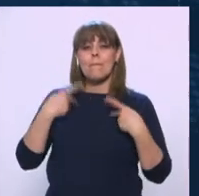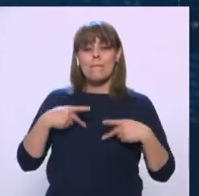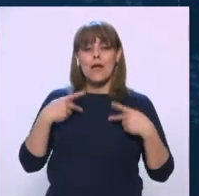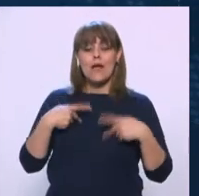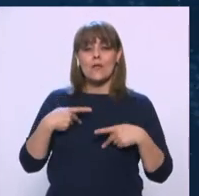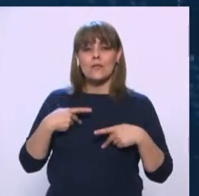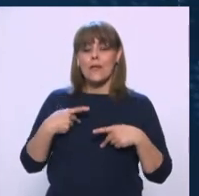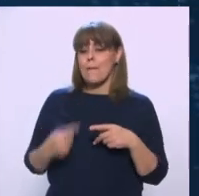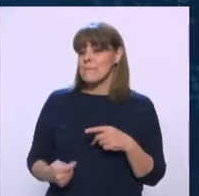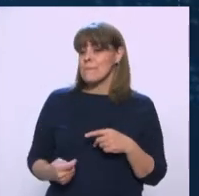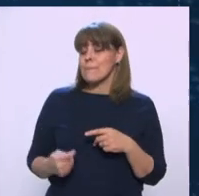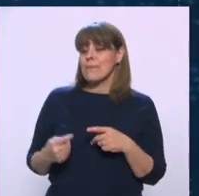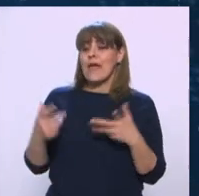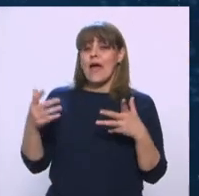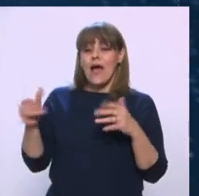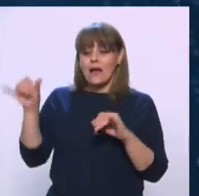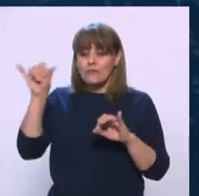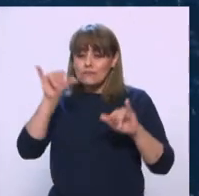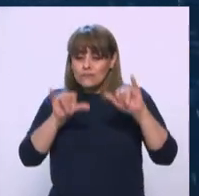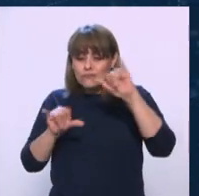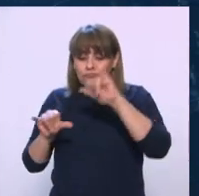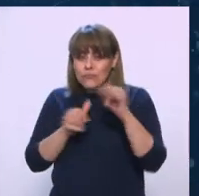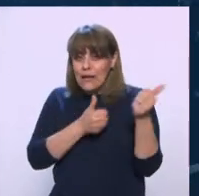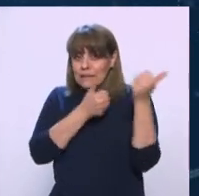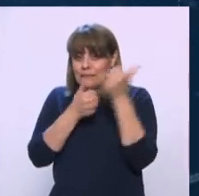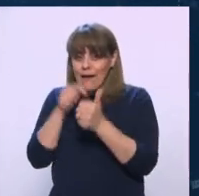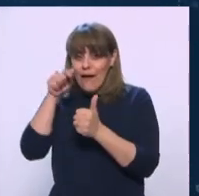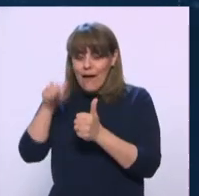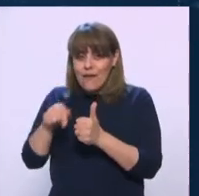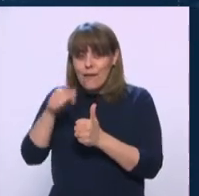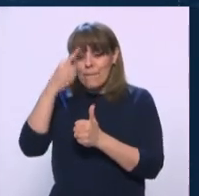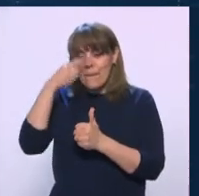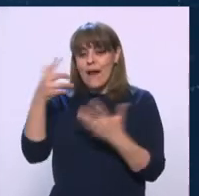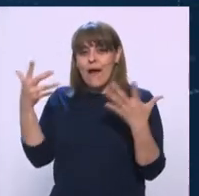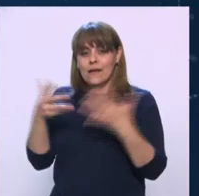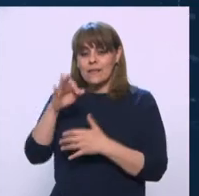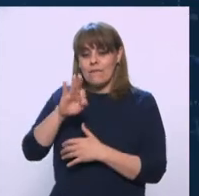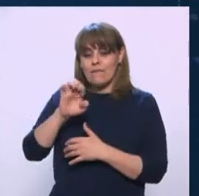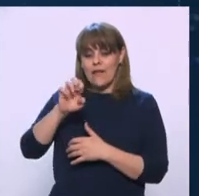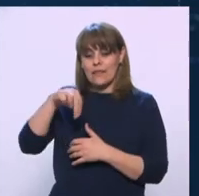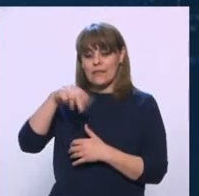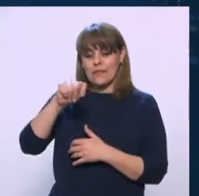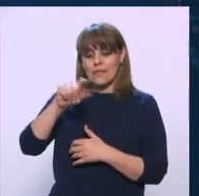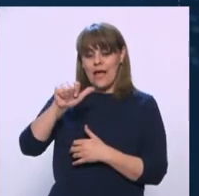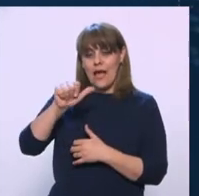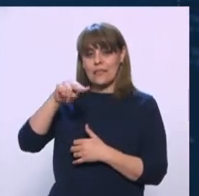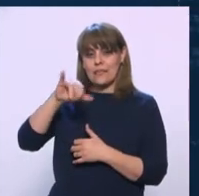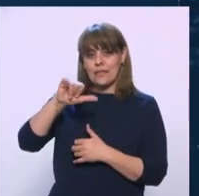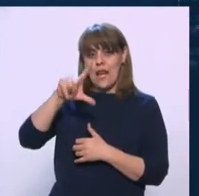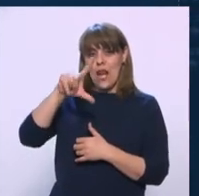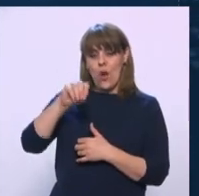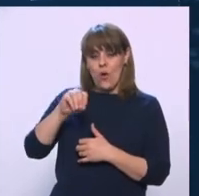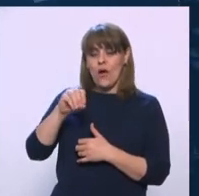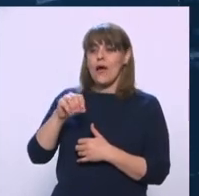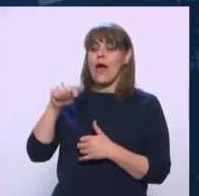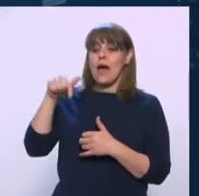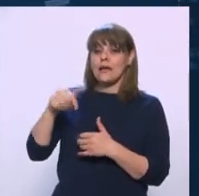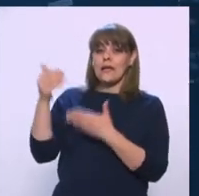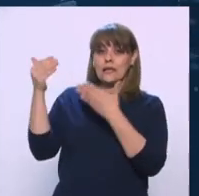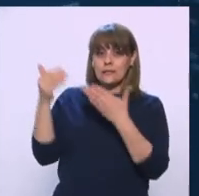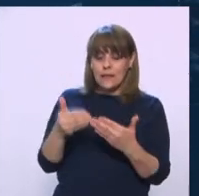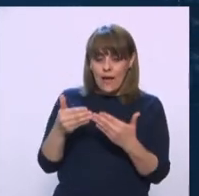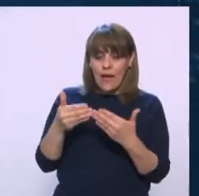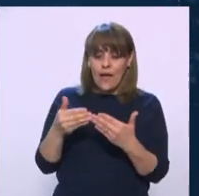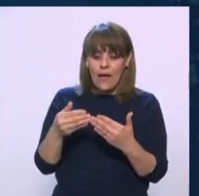precursores químicos para la elaboración del fentanilo. El fentanilo llega como sustancia y aquí se